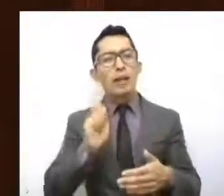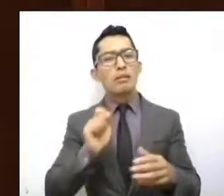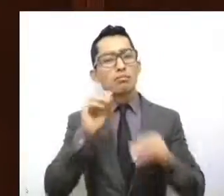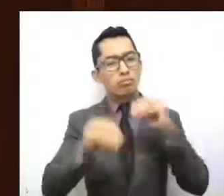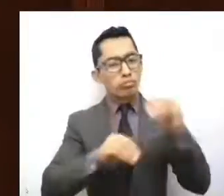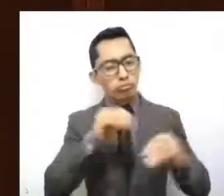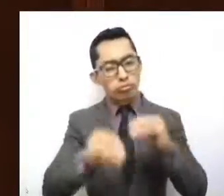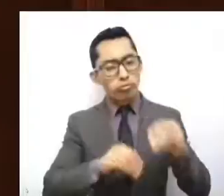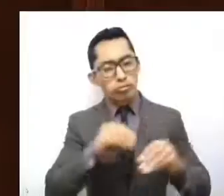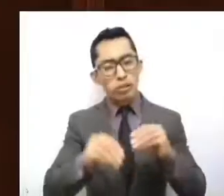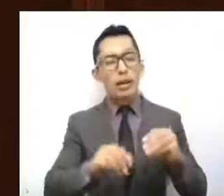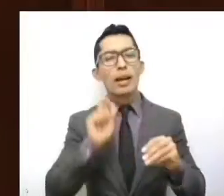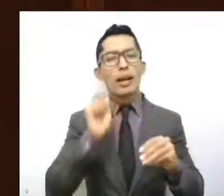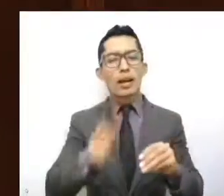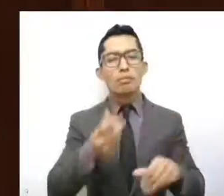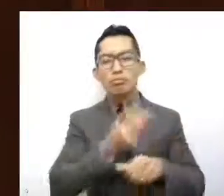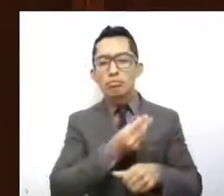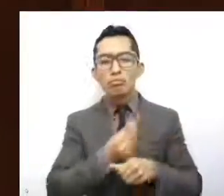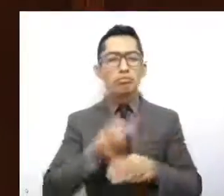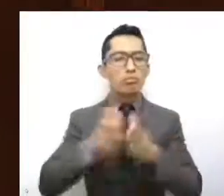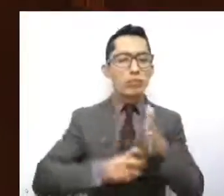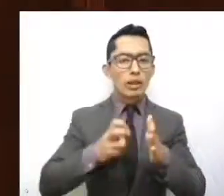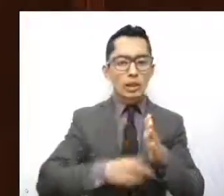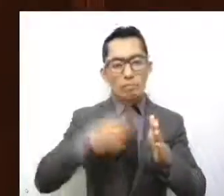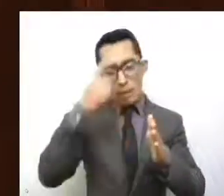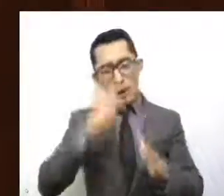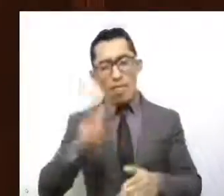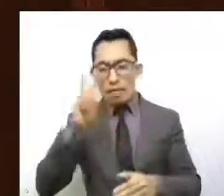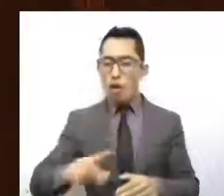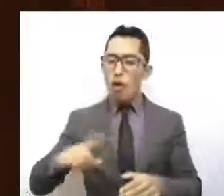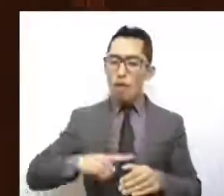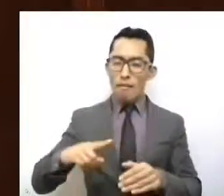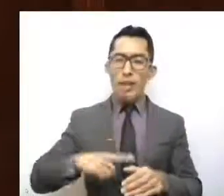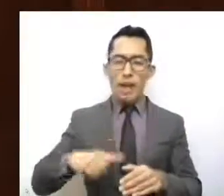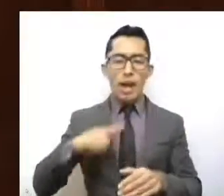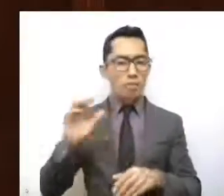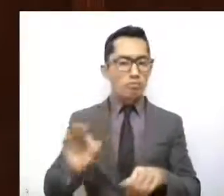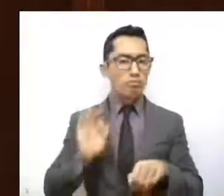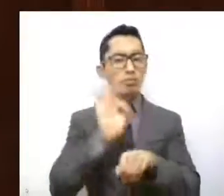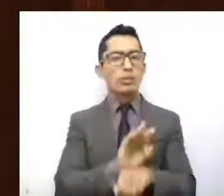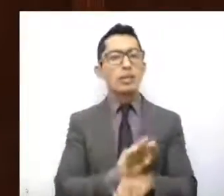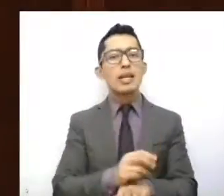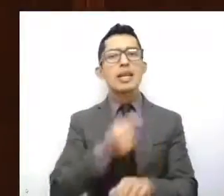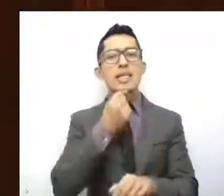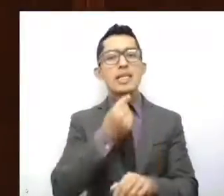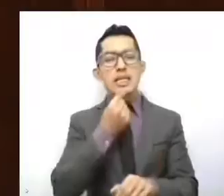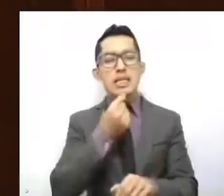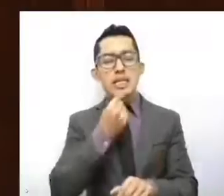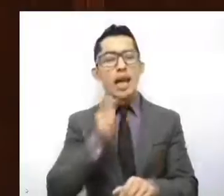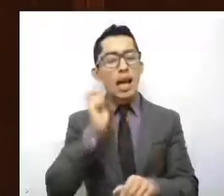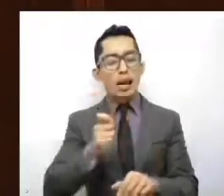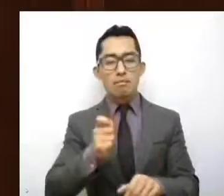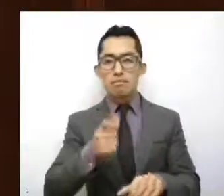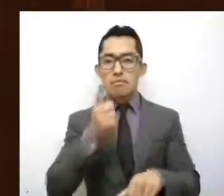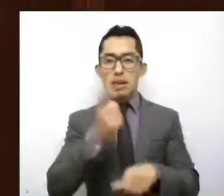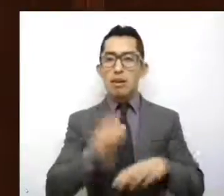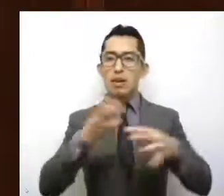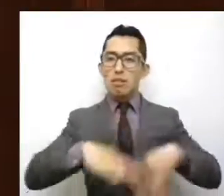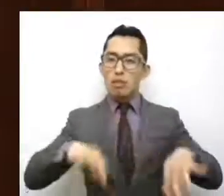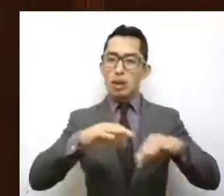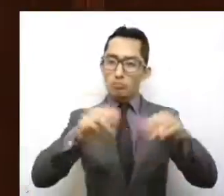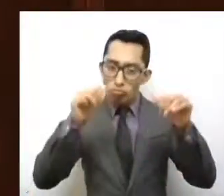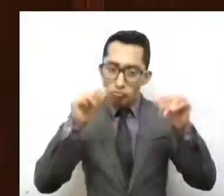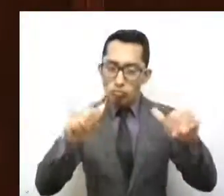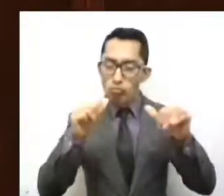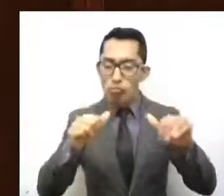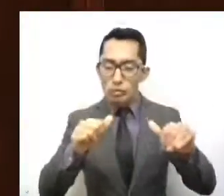debe de ser un verdadero Estado que coloque a los niños en el centro de la acción, siempre